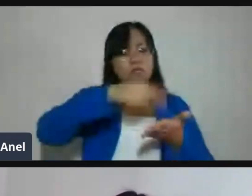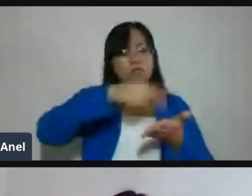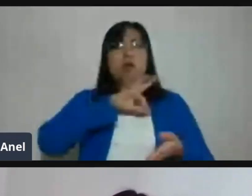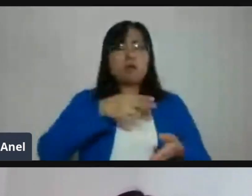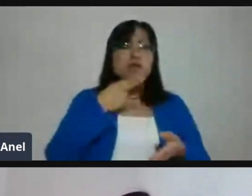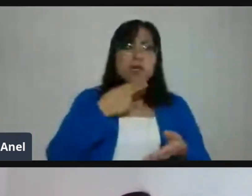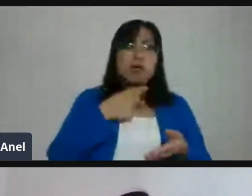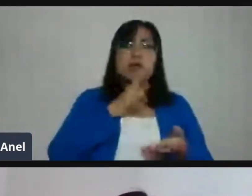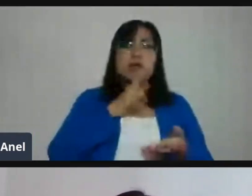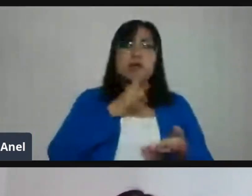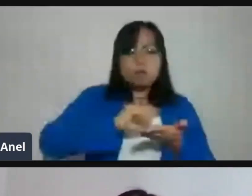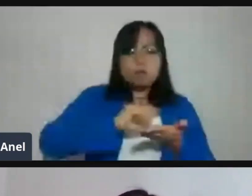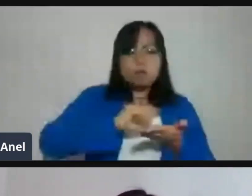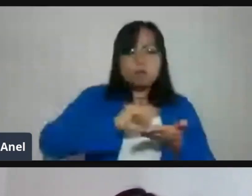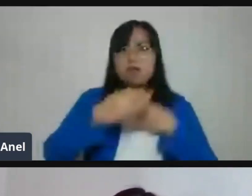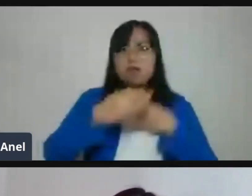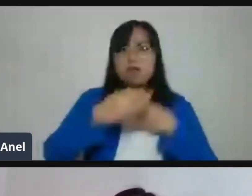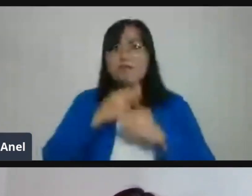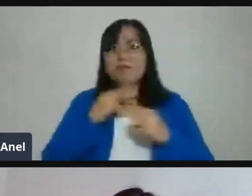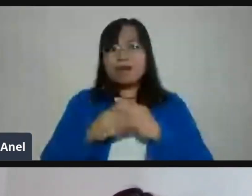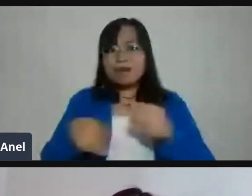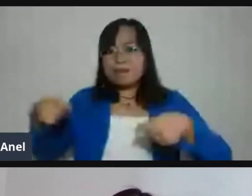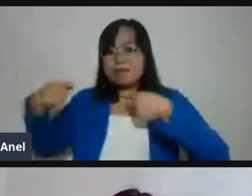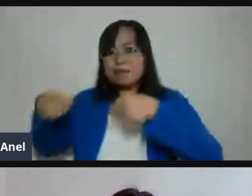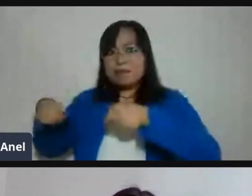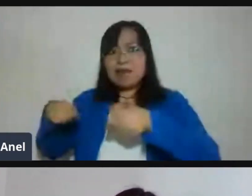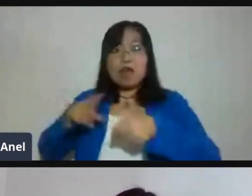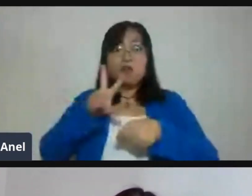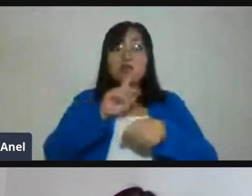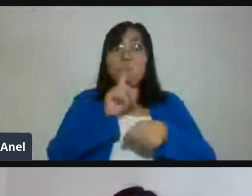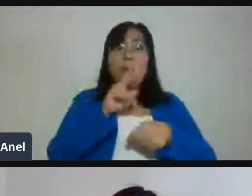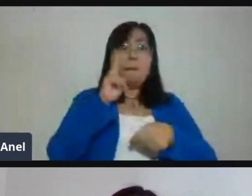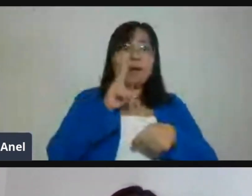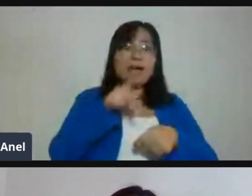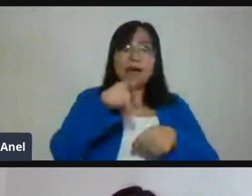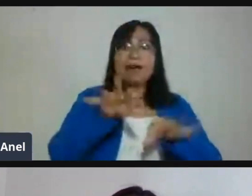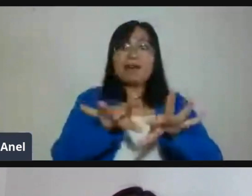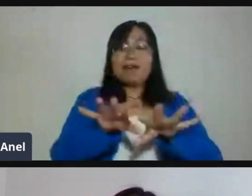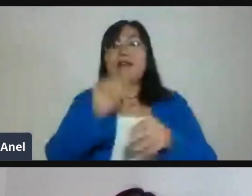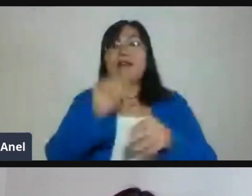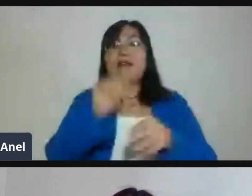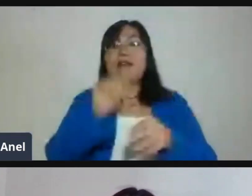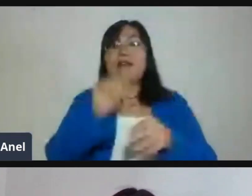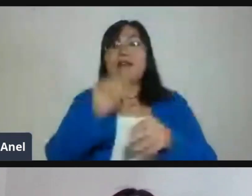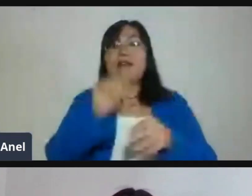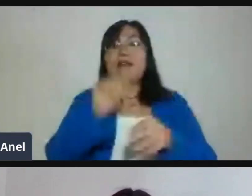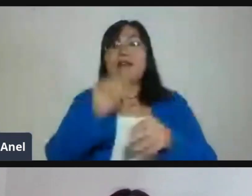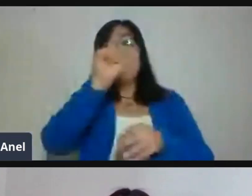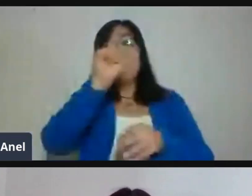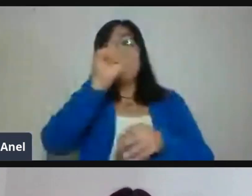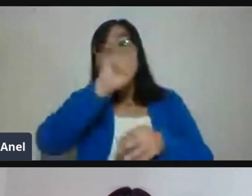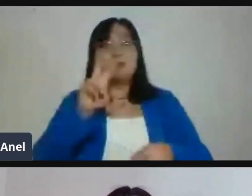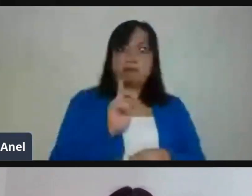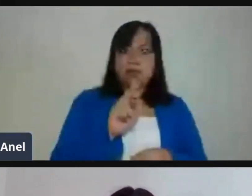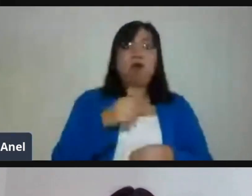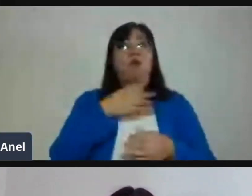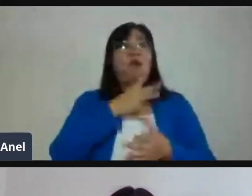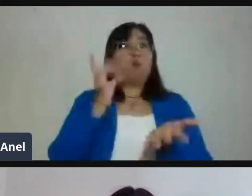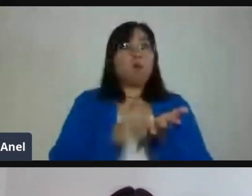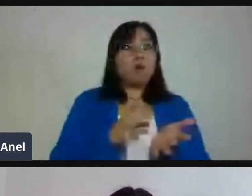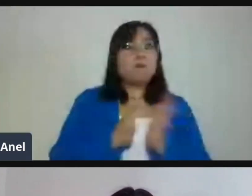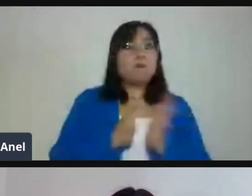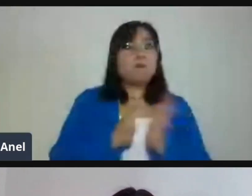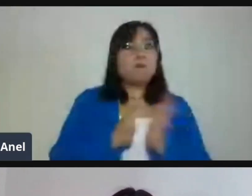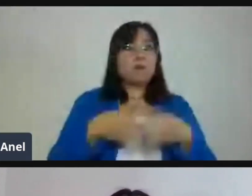llevara la clase en tu salón con el material que están habituados a utilizar en el día a día. Y, pues, sí, no las evidencias de